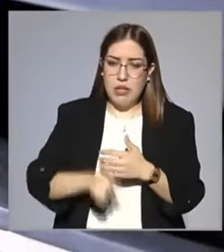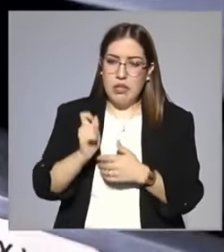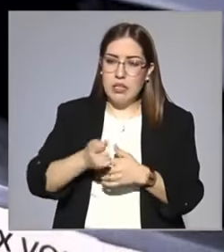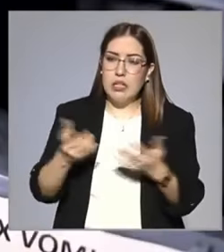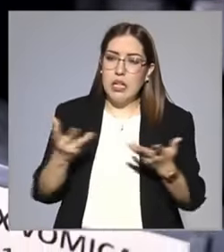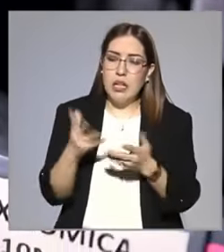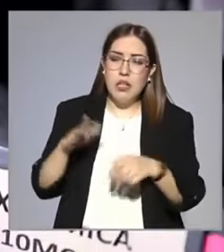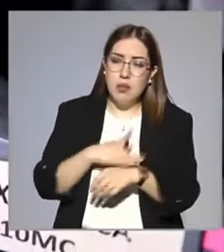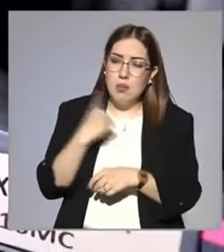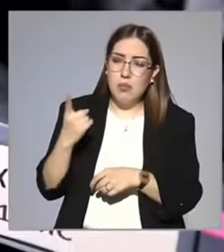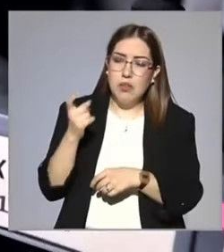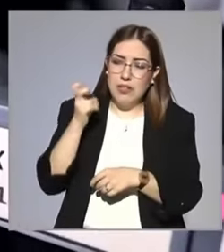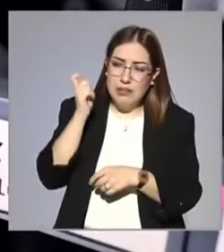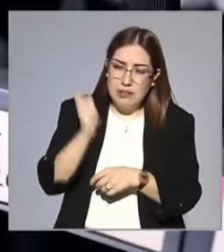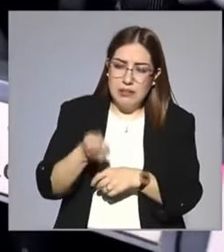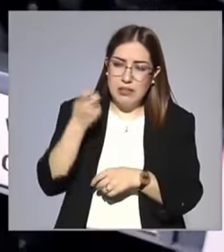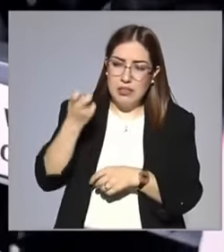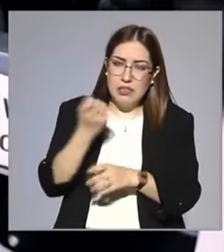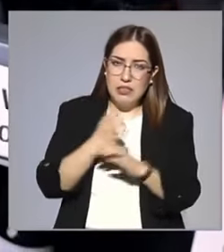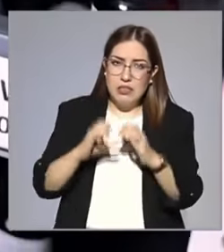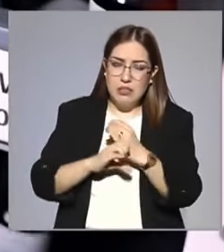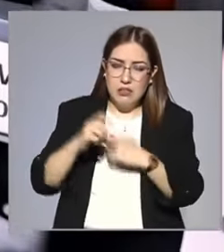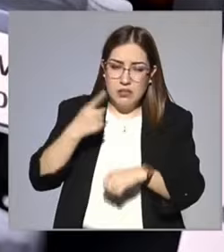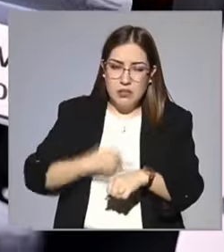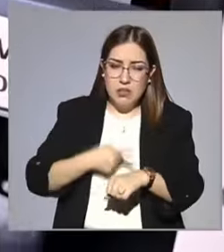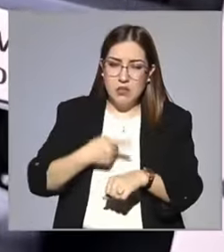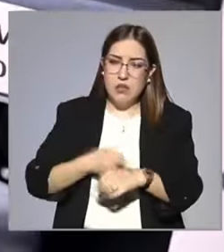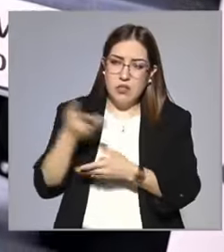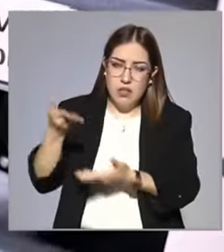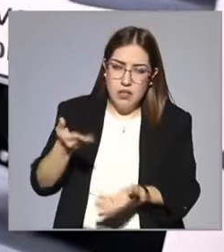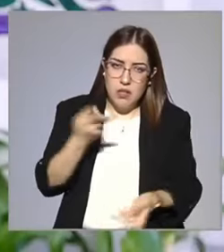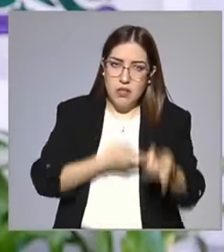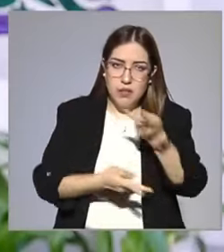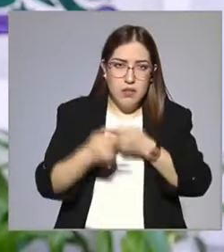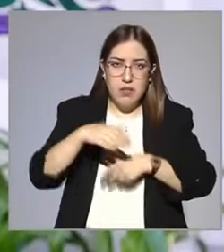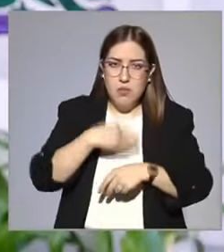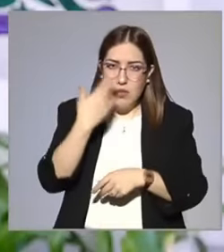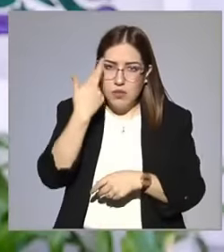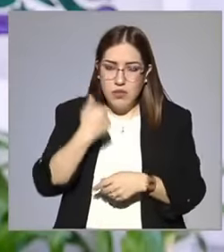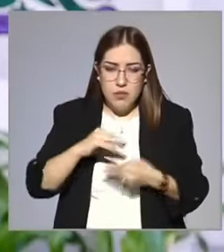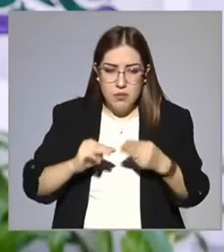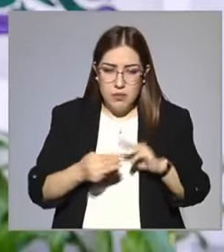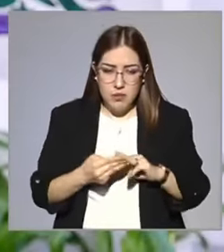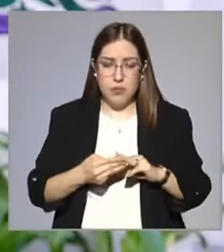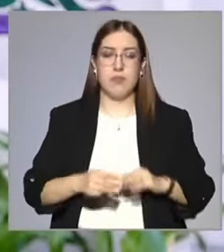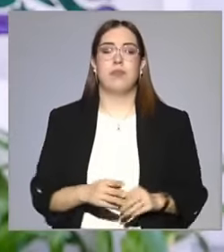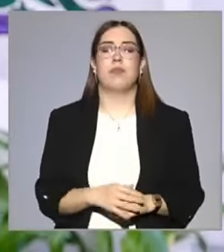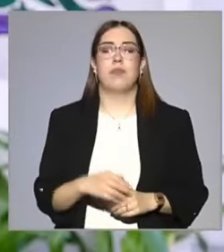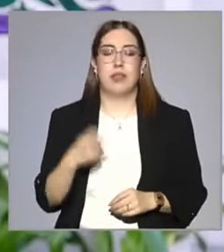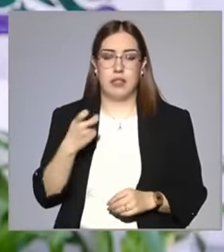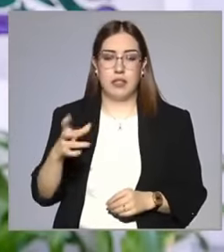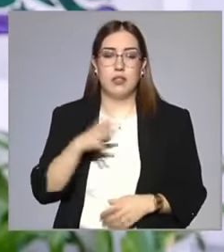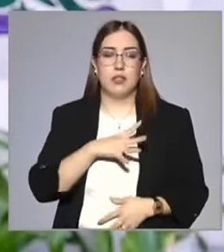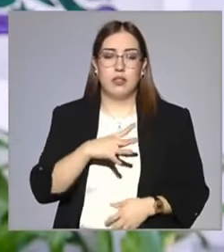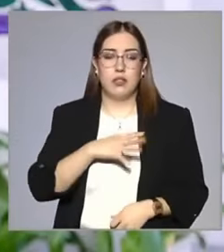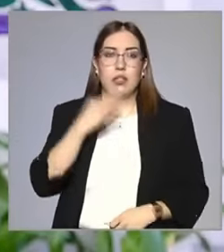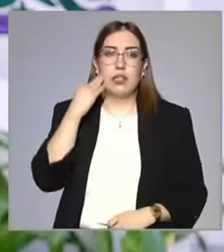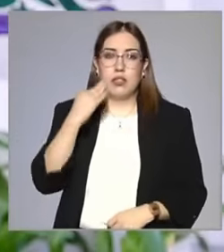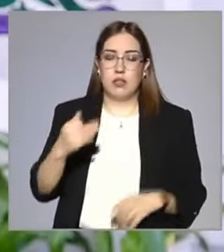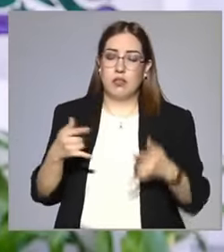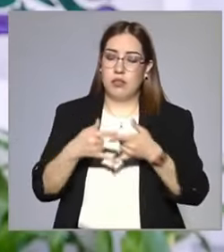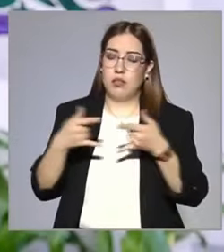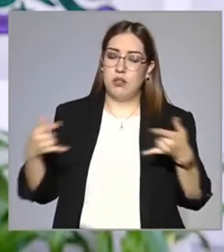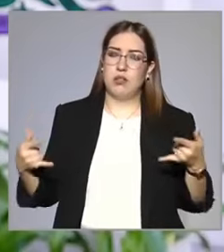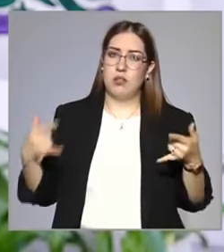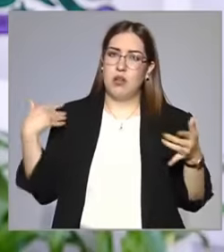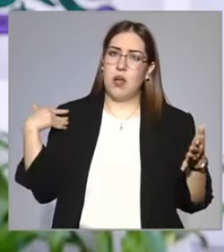puede estar causando esa patología de base o esa enfermedad que lo trae a la consulta. Entonces eso sí conlleva hacer una historia clínica